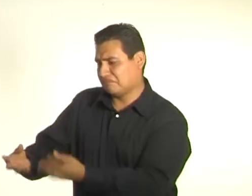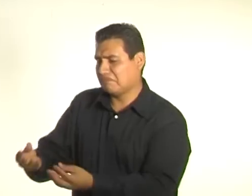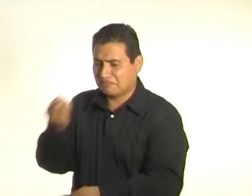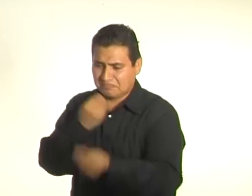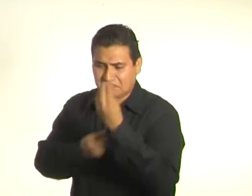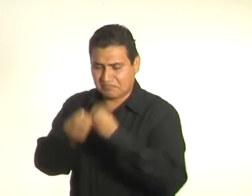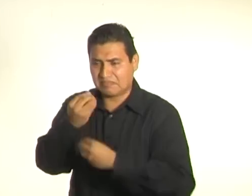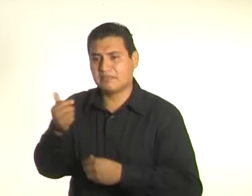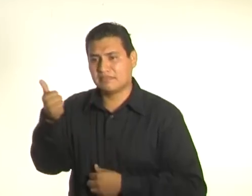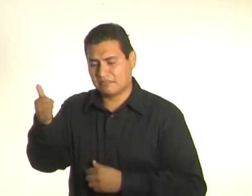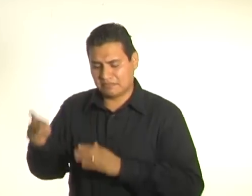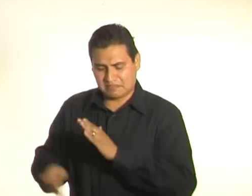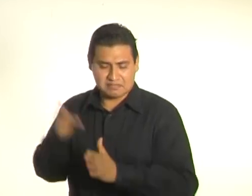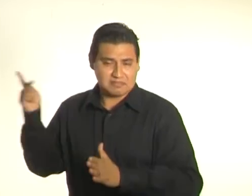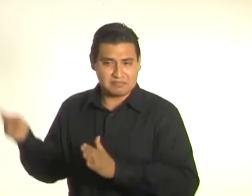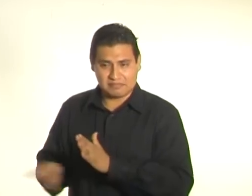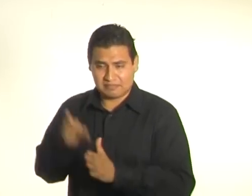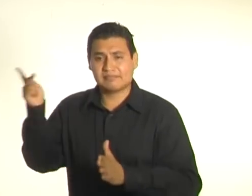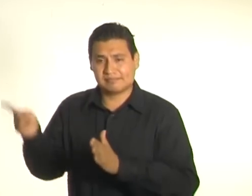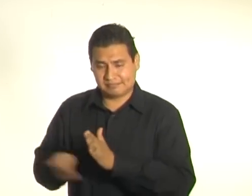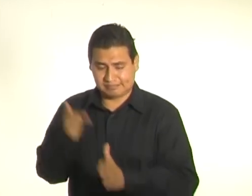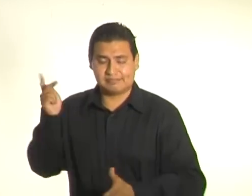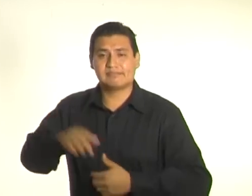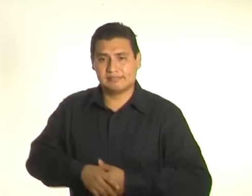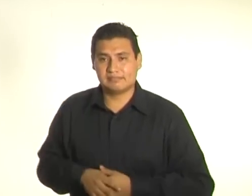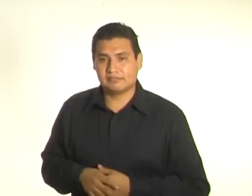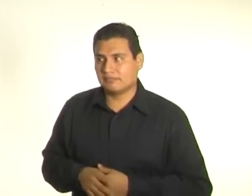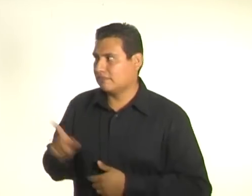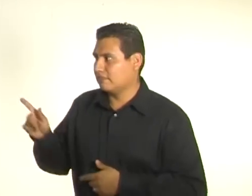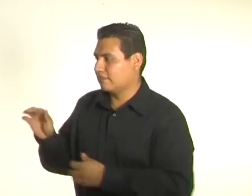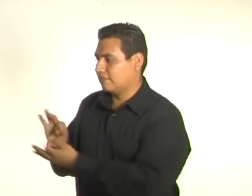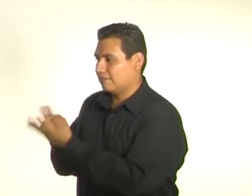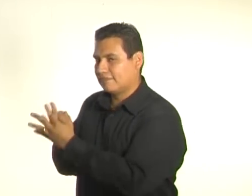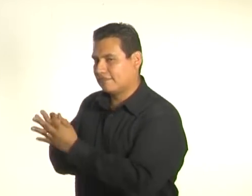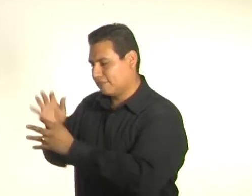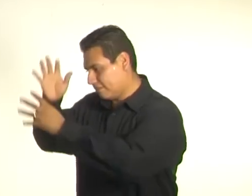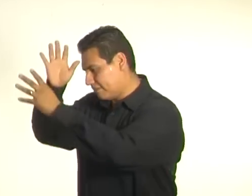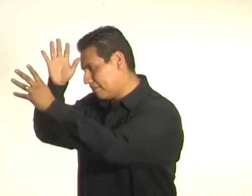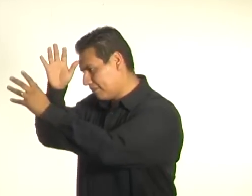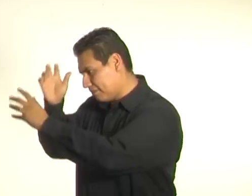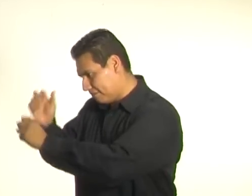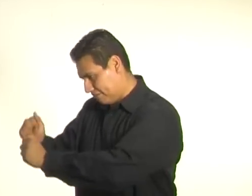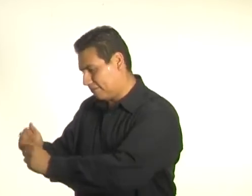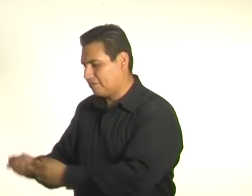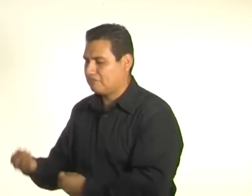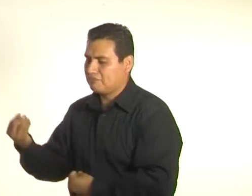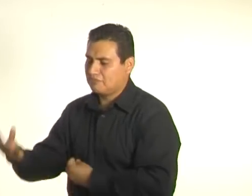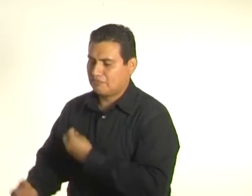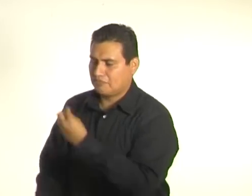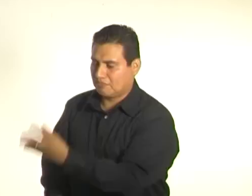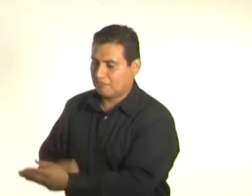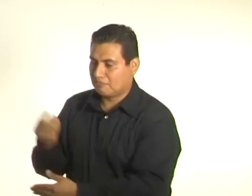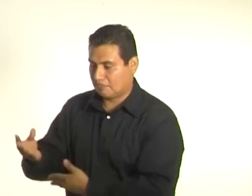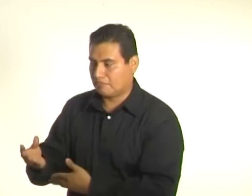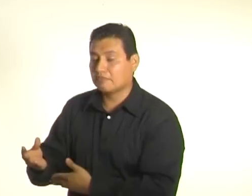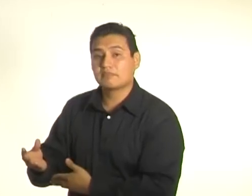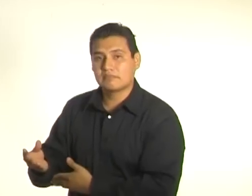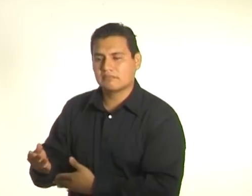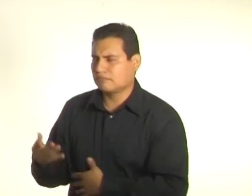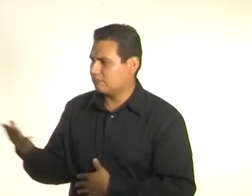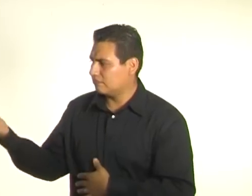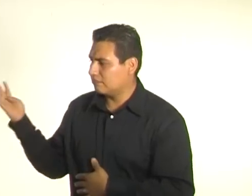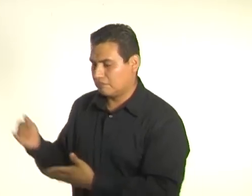Así que como todos los vecinos compartían al mismo gato, decidieron que de vez en cuando